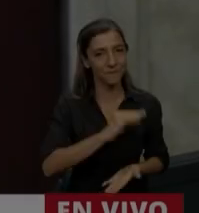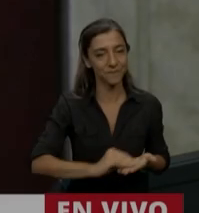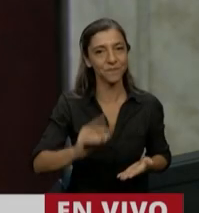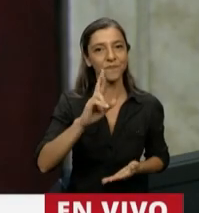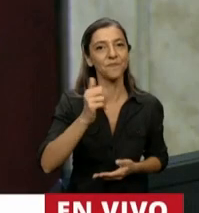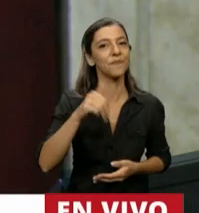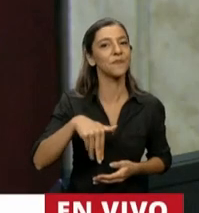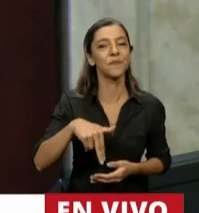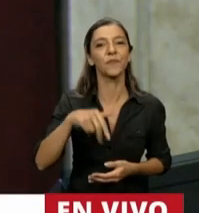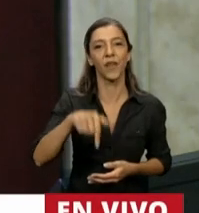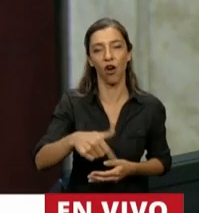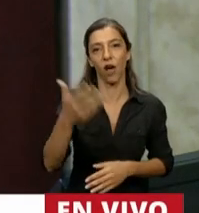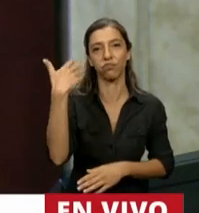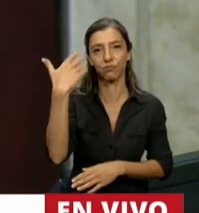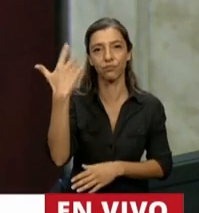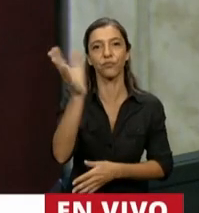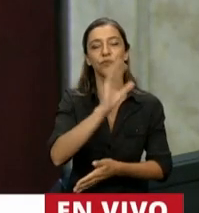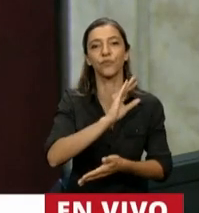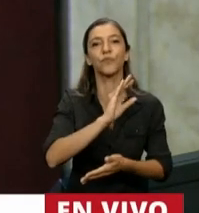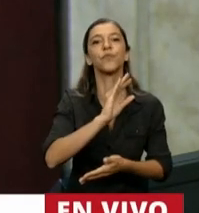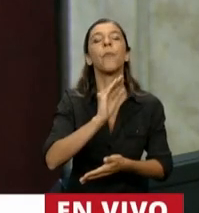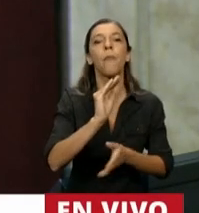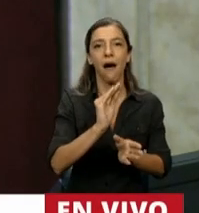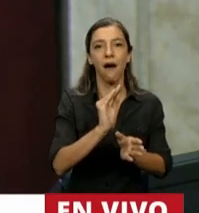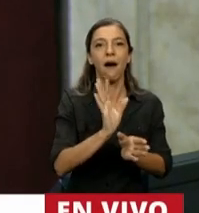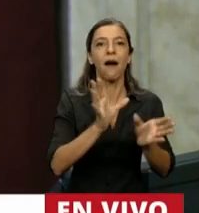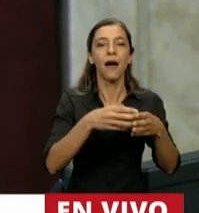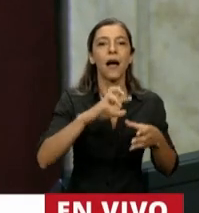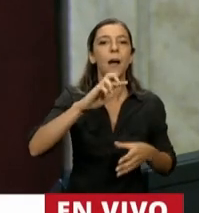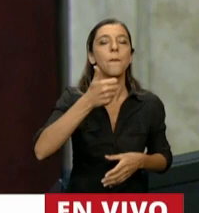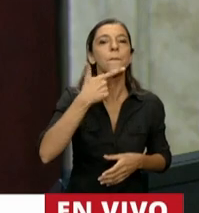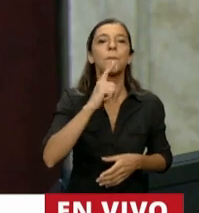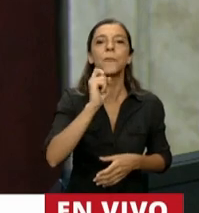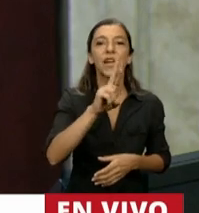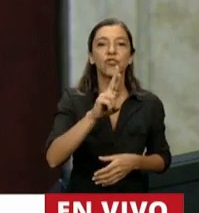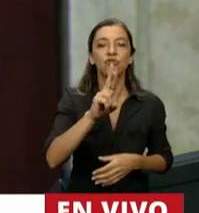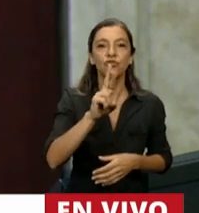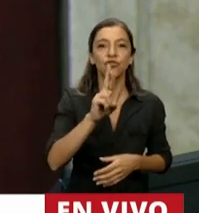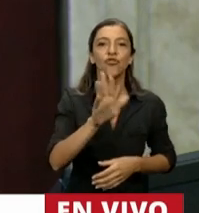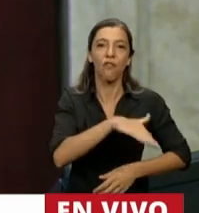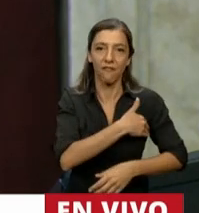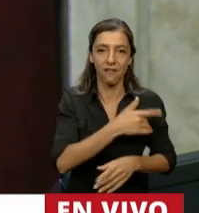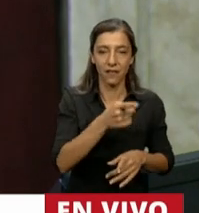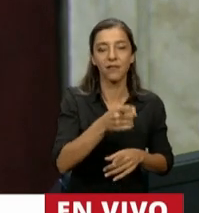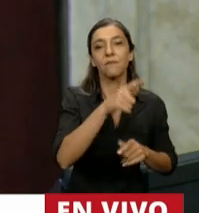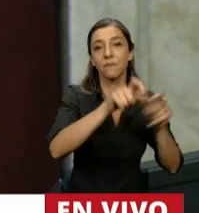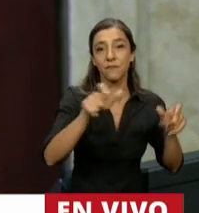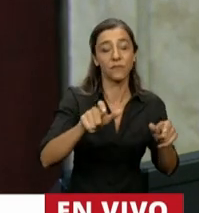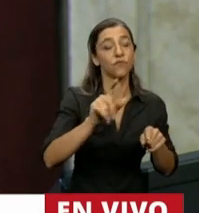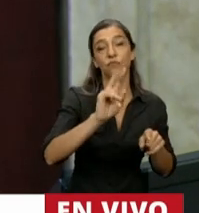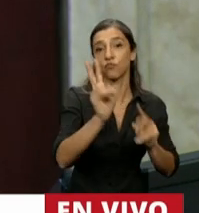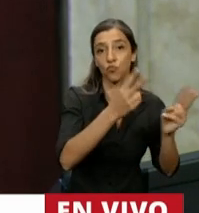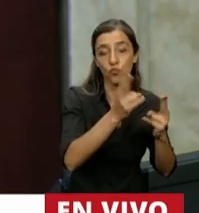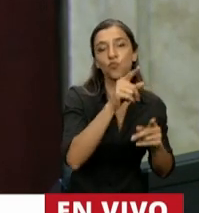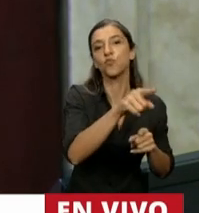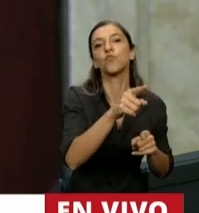Tiene la palabra para un homenaje a los pastores evangélicos fallecidos por COVID-19 la diputada